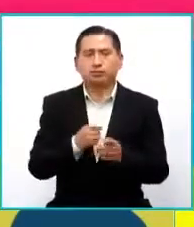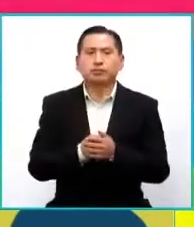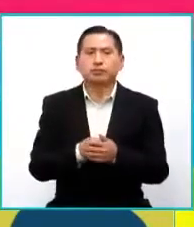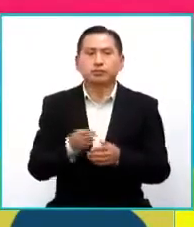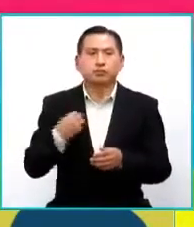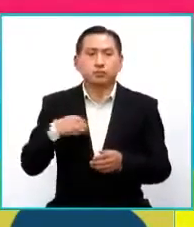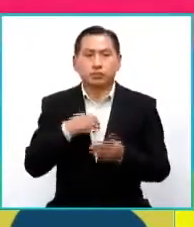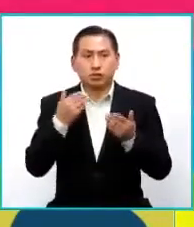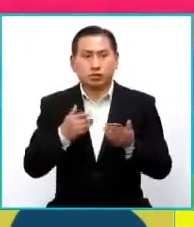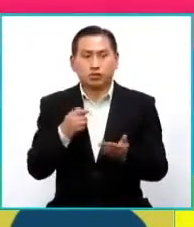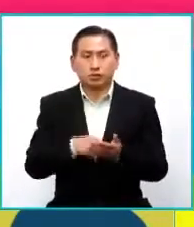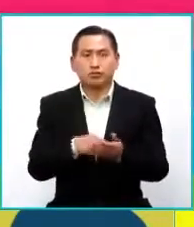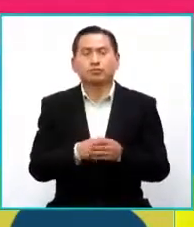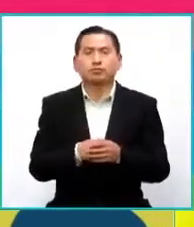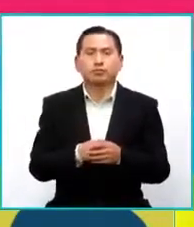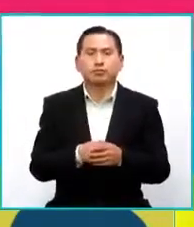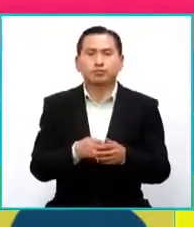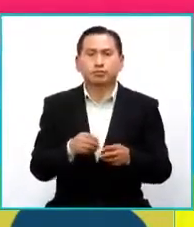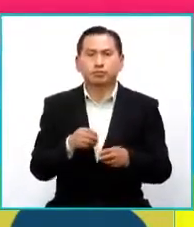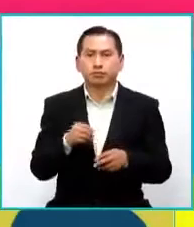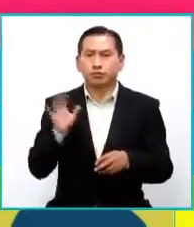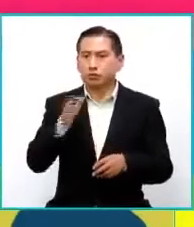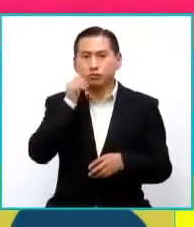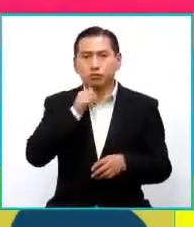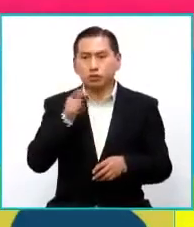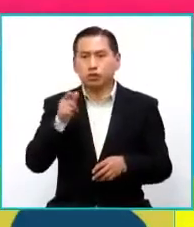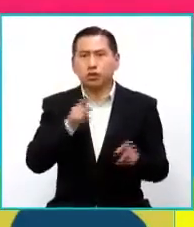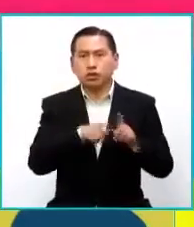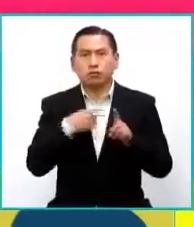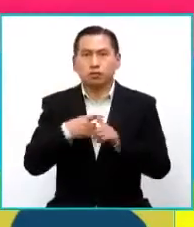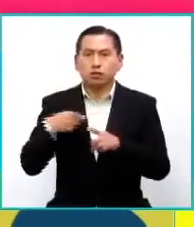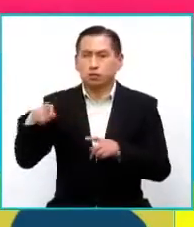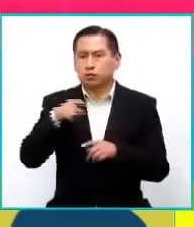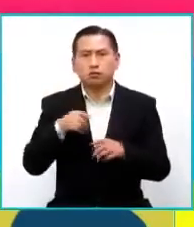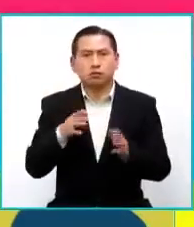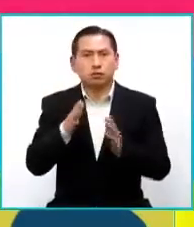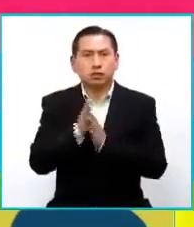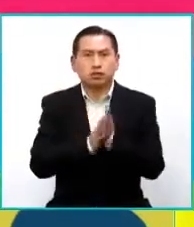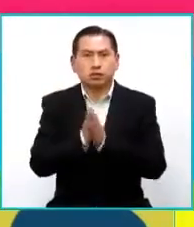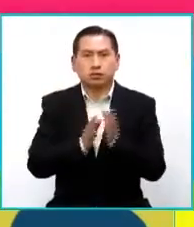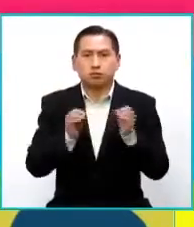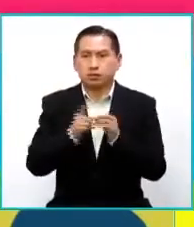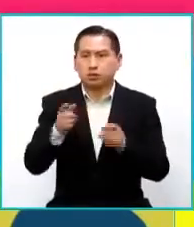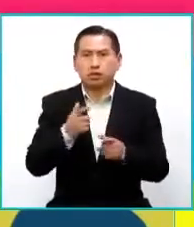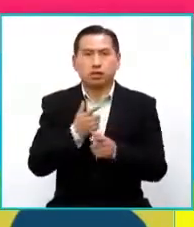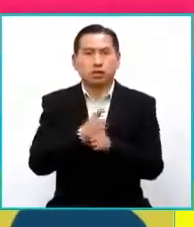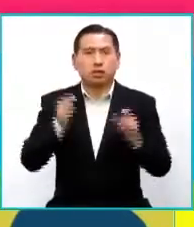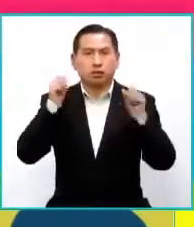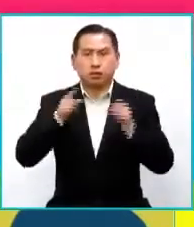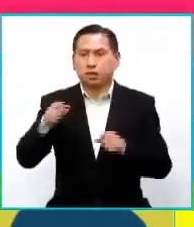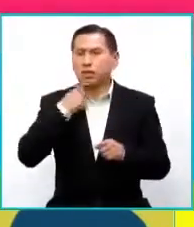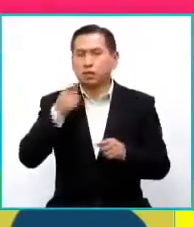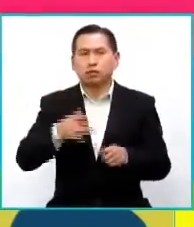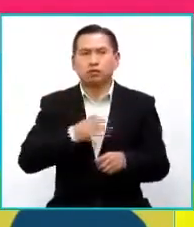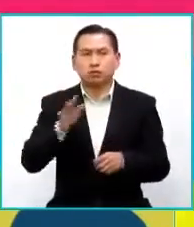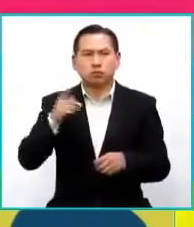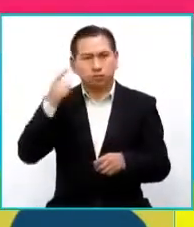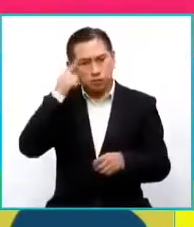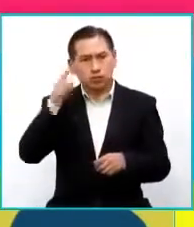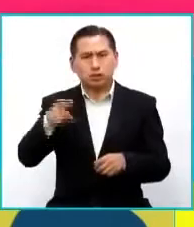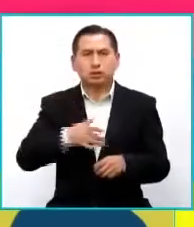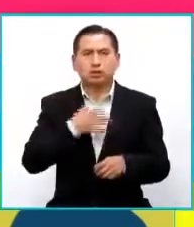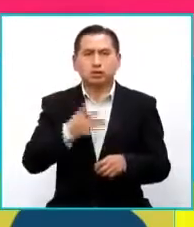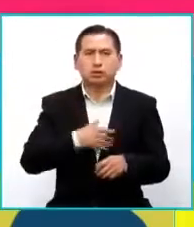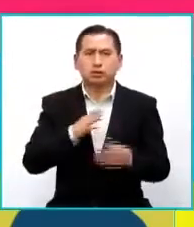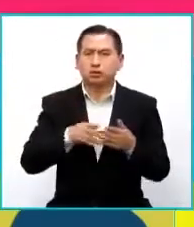Exactamente, ¿no? Y entonces, el resultado es que las chicas también están como con más libertad de decir lo que piensan, lo que